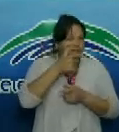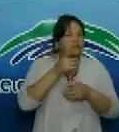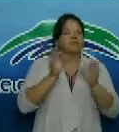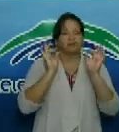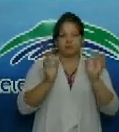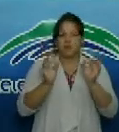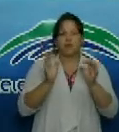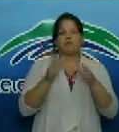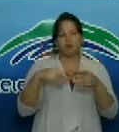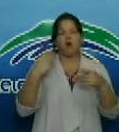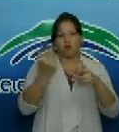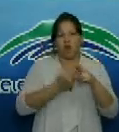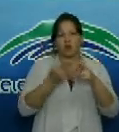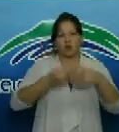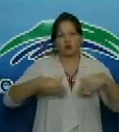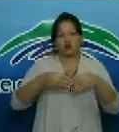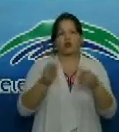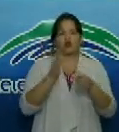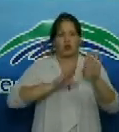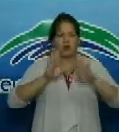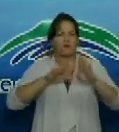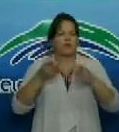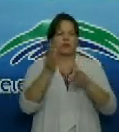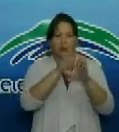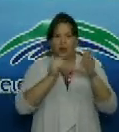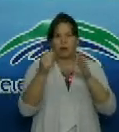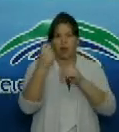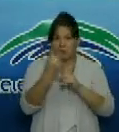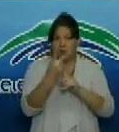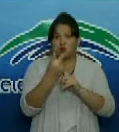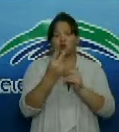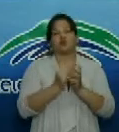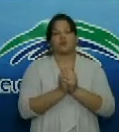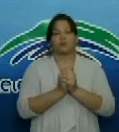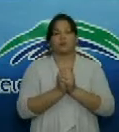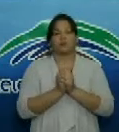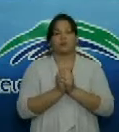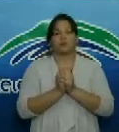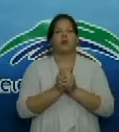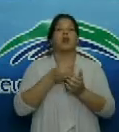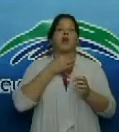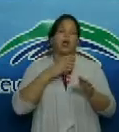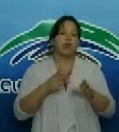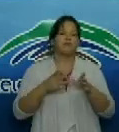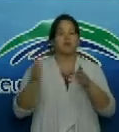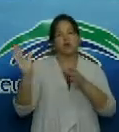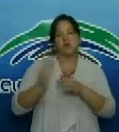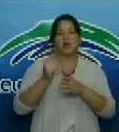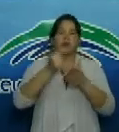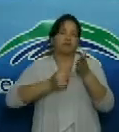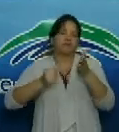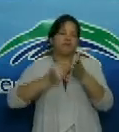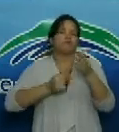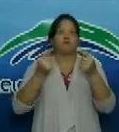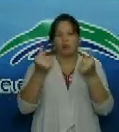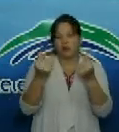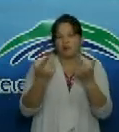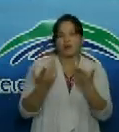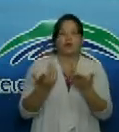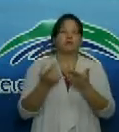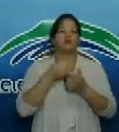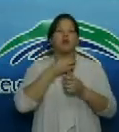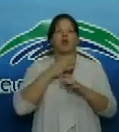defensa Jibara 2 que es el que nos representa en esta zona con el compañero de la DIS el compañero presidente del consejo de